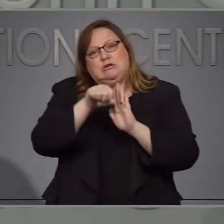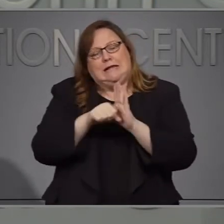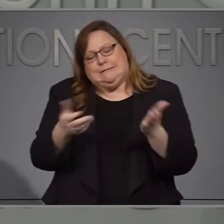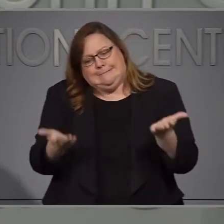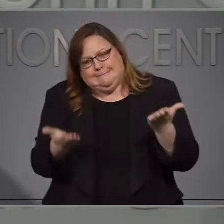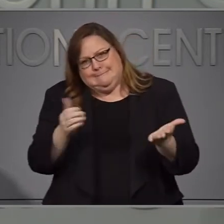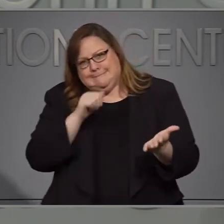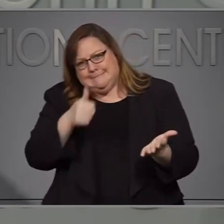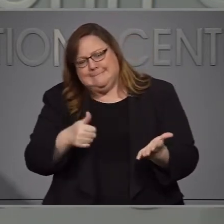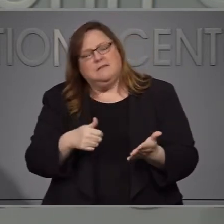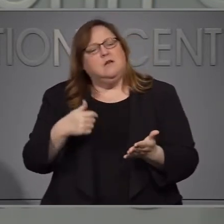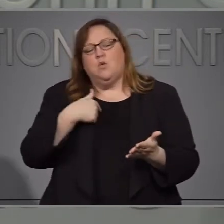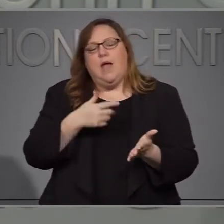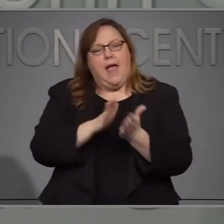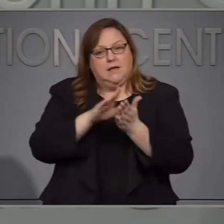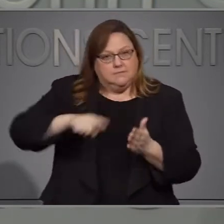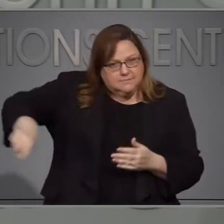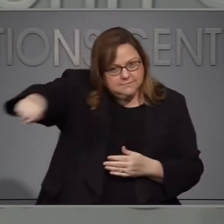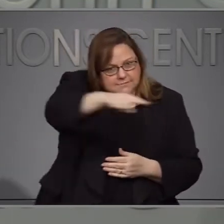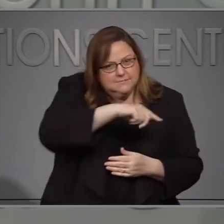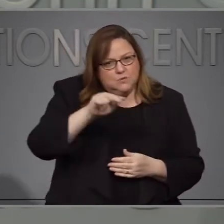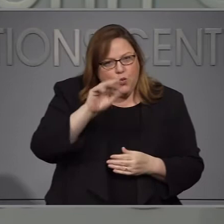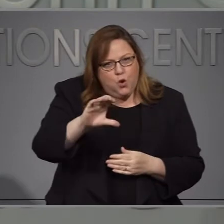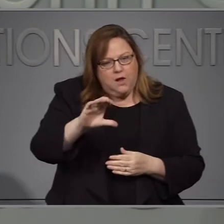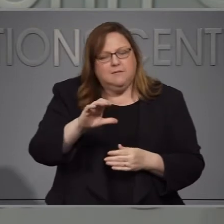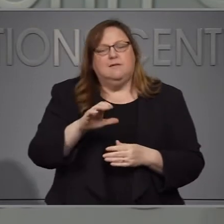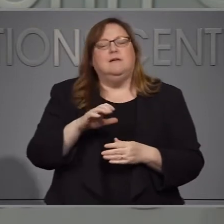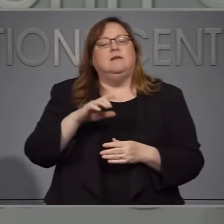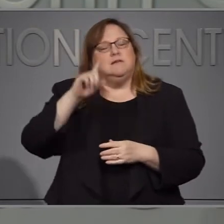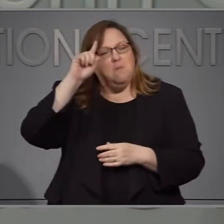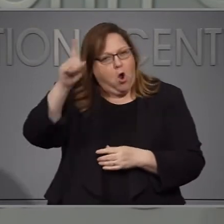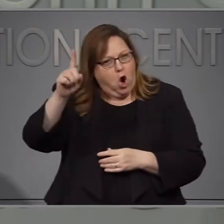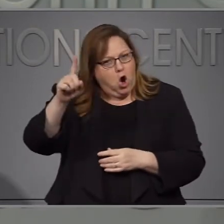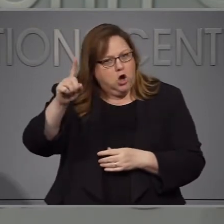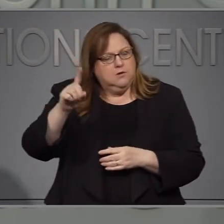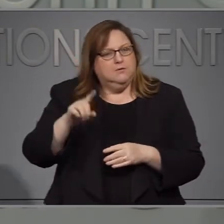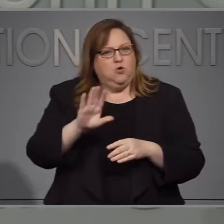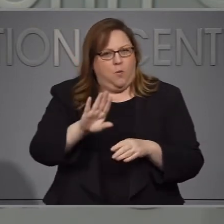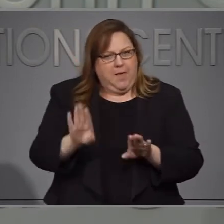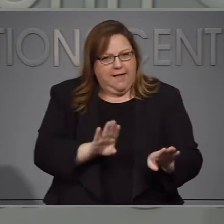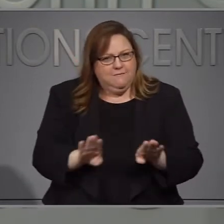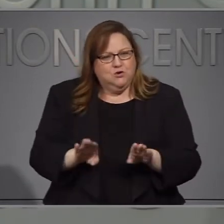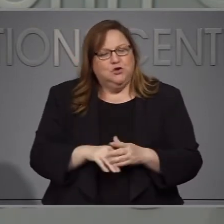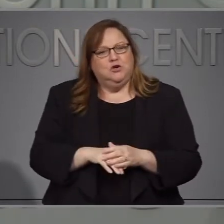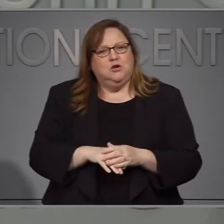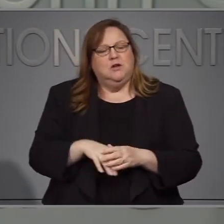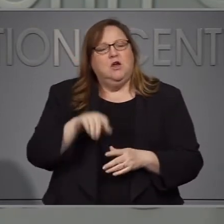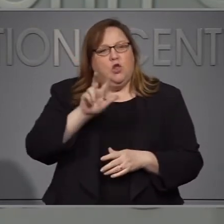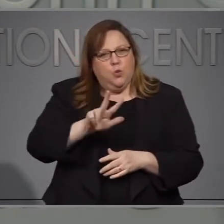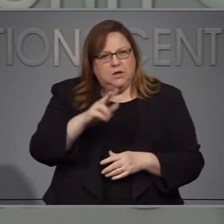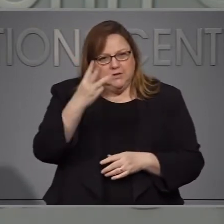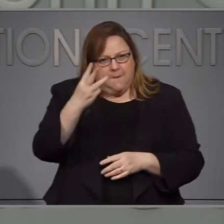todos sigan ciento inter inteligentes en lo que hagan sigan con las tres doble us en inglés y seguimos trabajando con otros